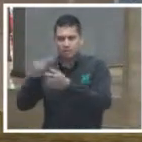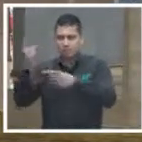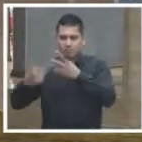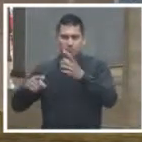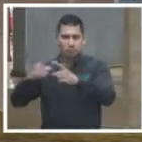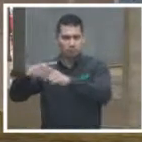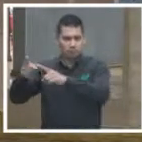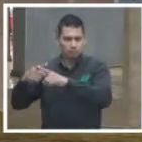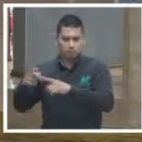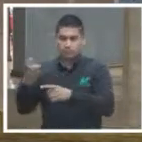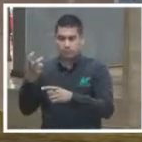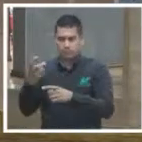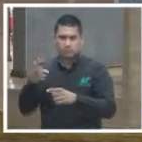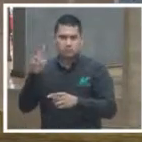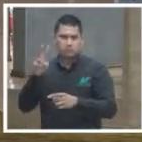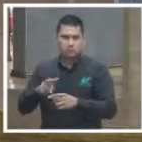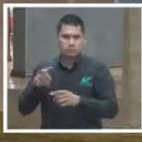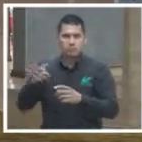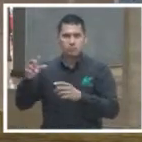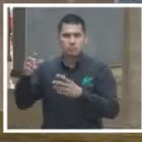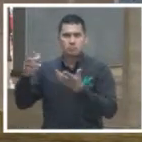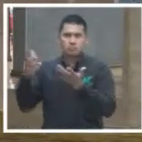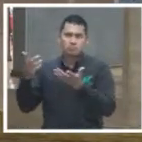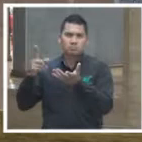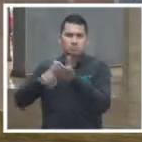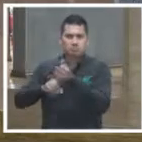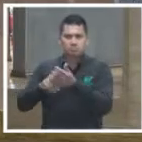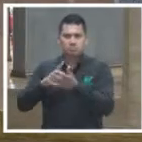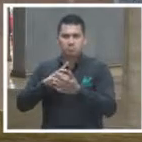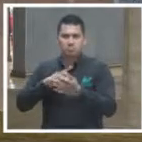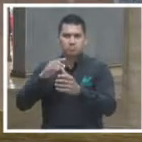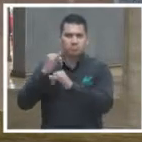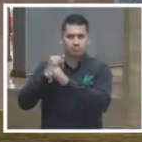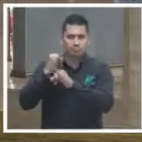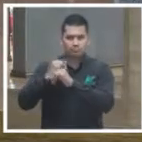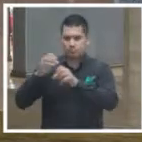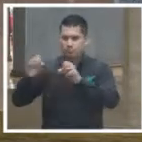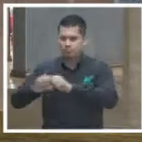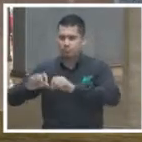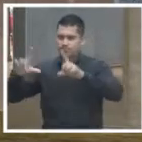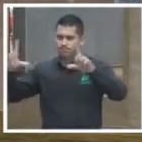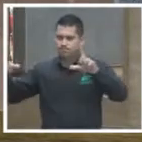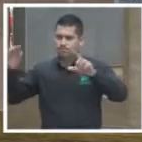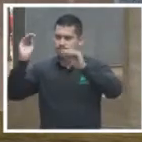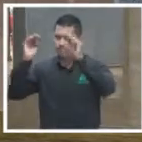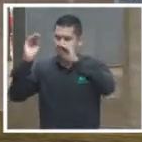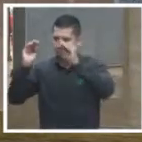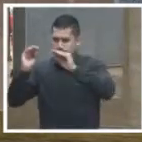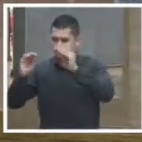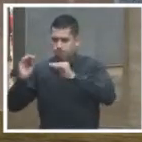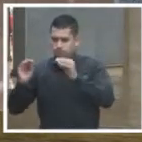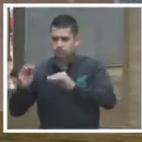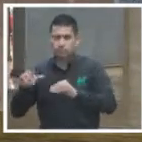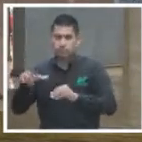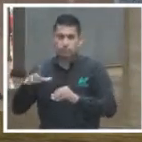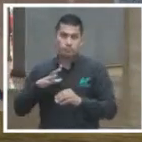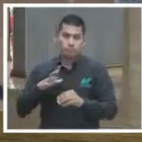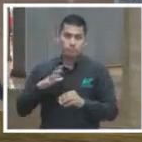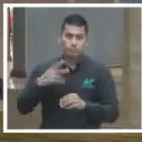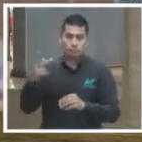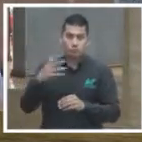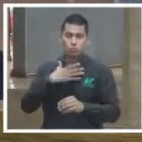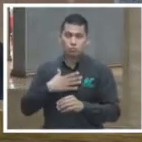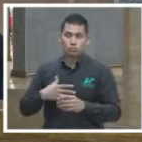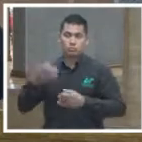aquí se concentra de manera virtual toda la información relevante que ingresa al Ministerio de Justicia de Finlandia